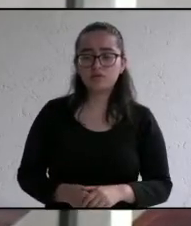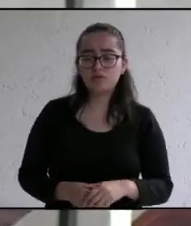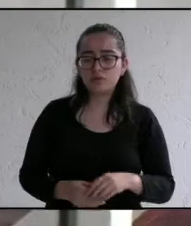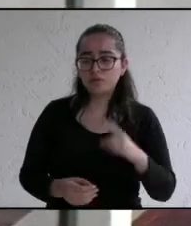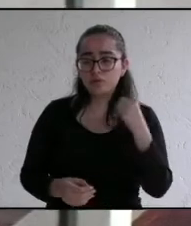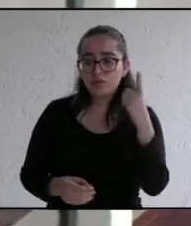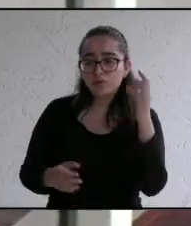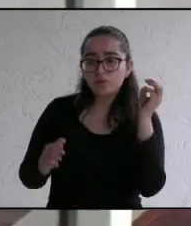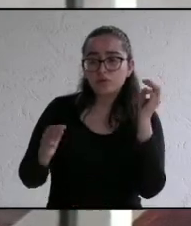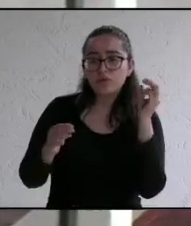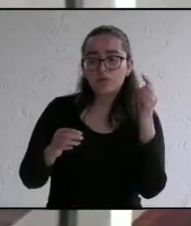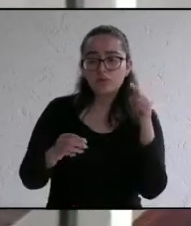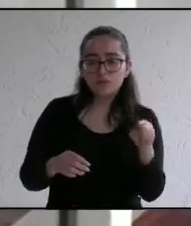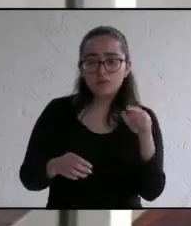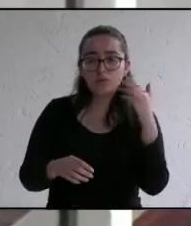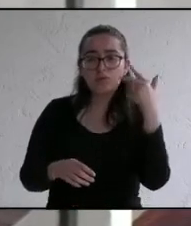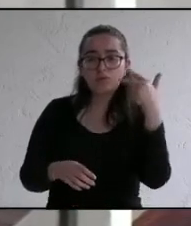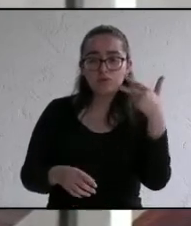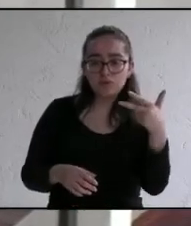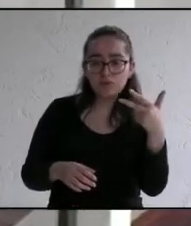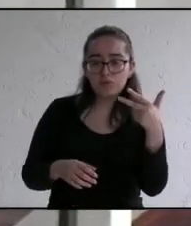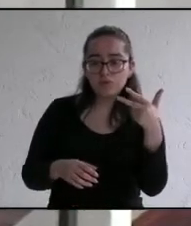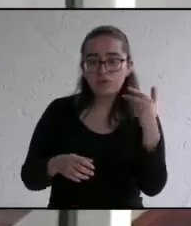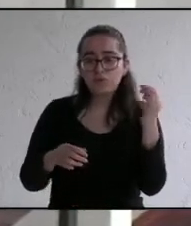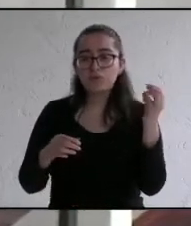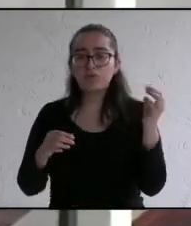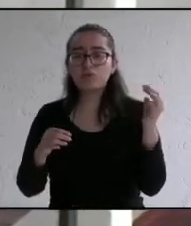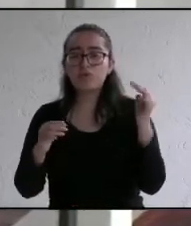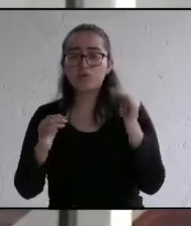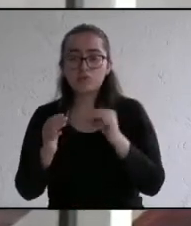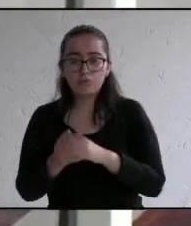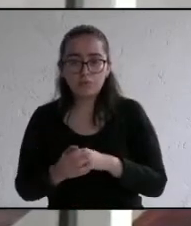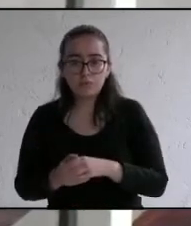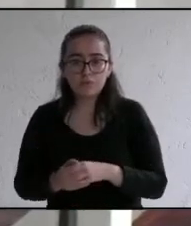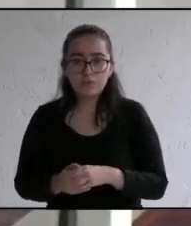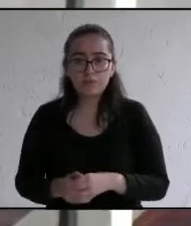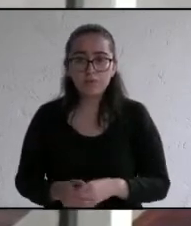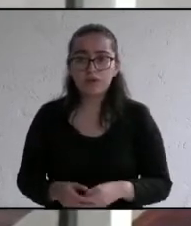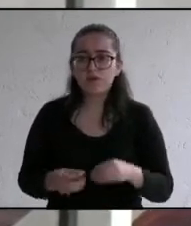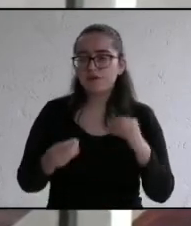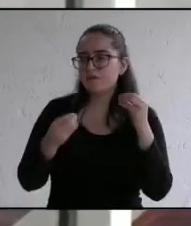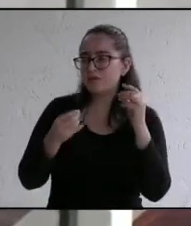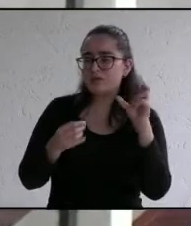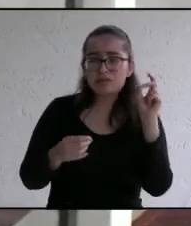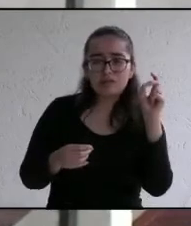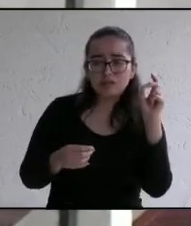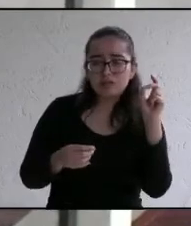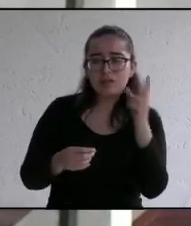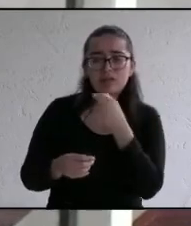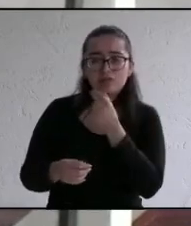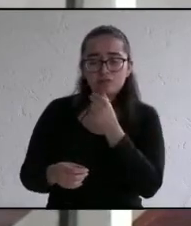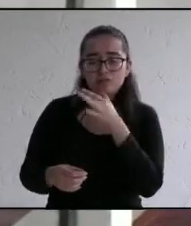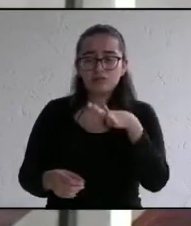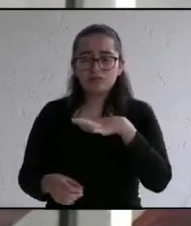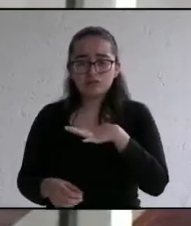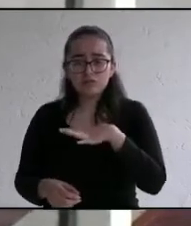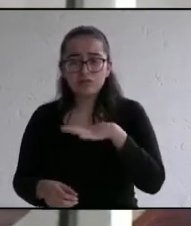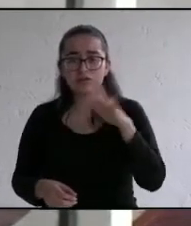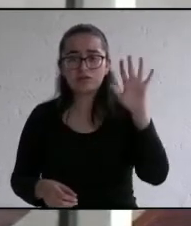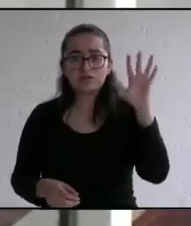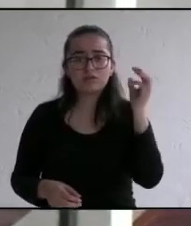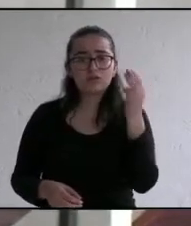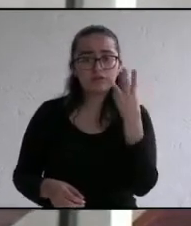1.8 elementos de policía por cada mil ciudadanos en Actopan contamos tan solo con 30 y tenemos 56 congregaciones